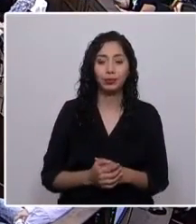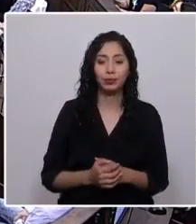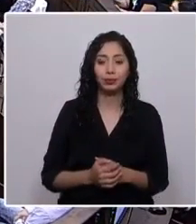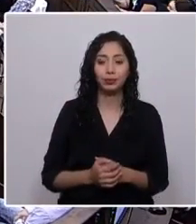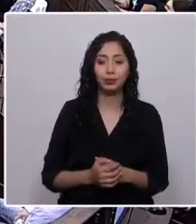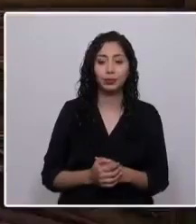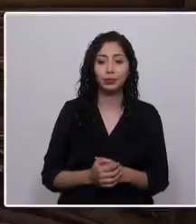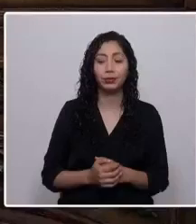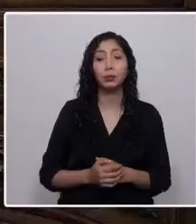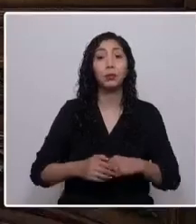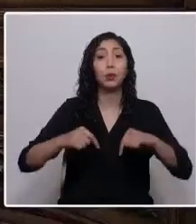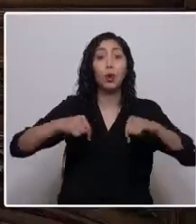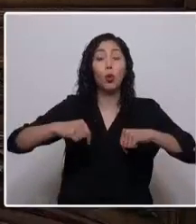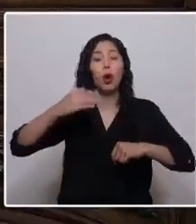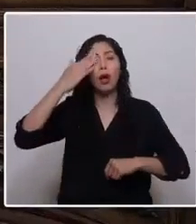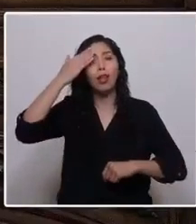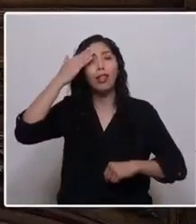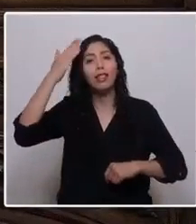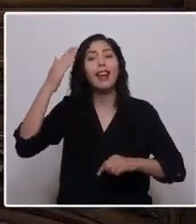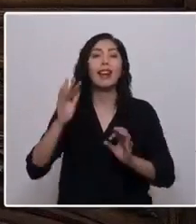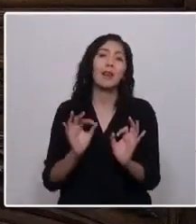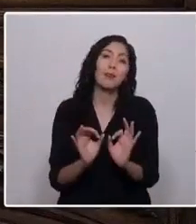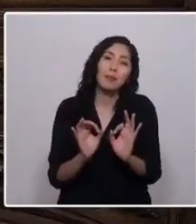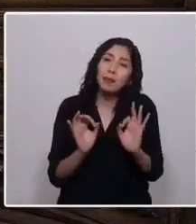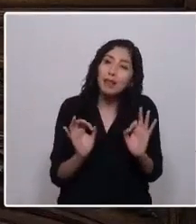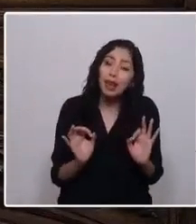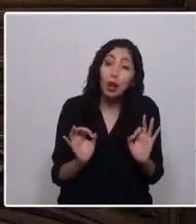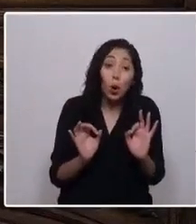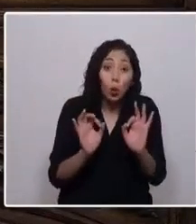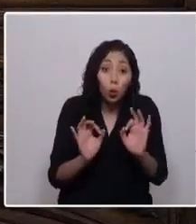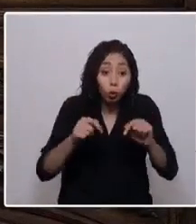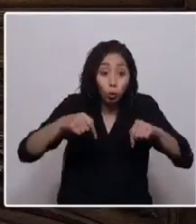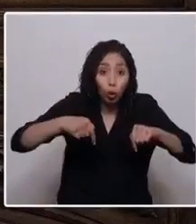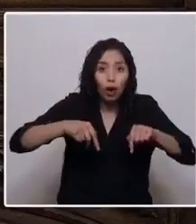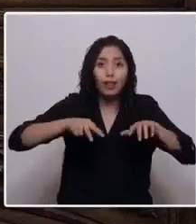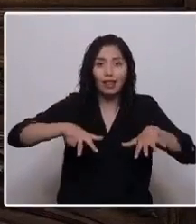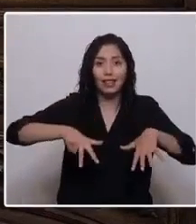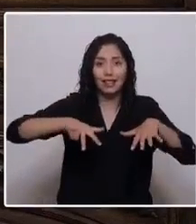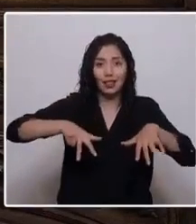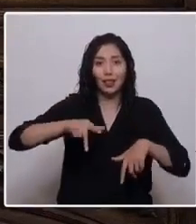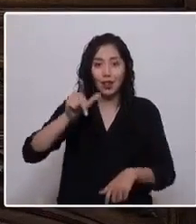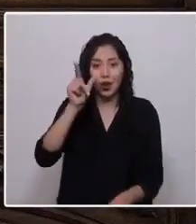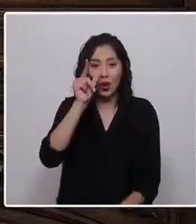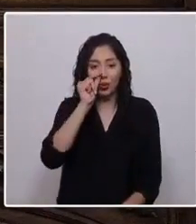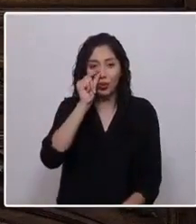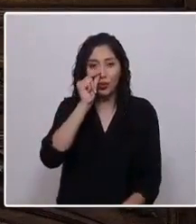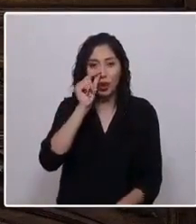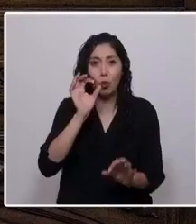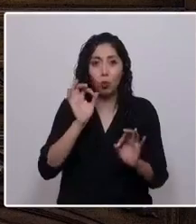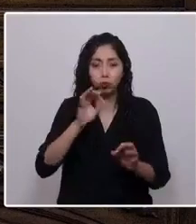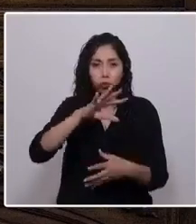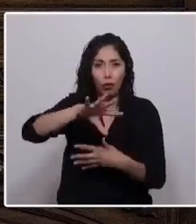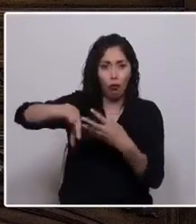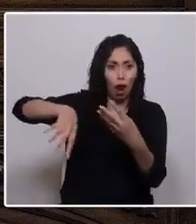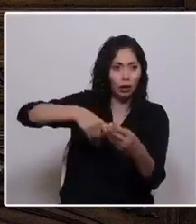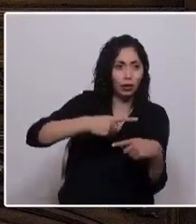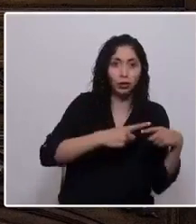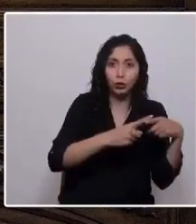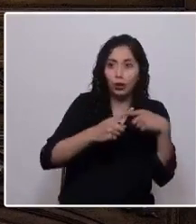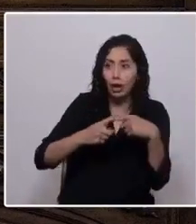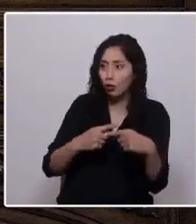En este día tan especial para nosotros, justo hoy, 18 de octubre, a dos años de la revuelta social o rebelión popular, estamos aquí.